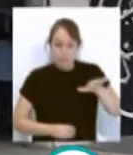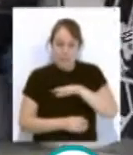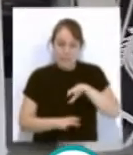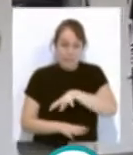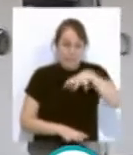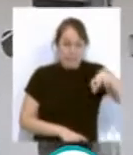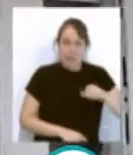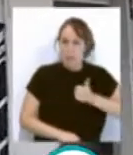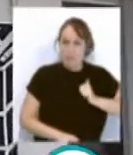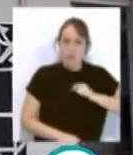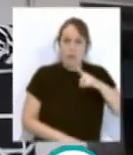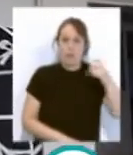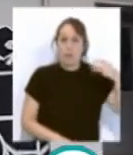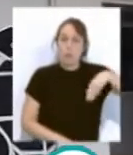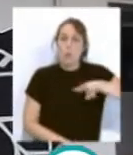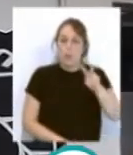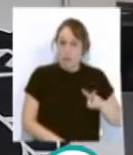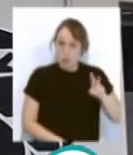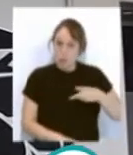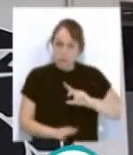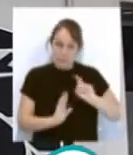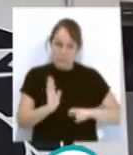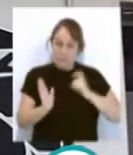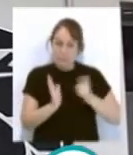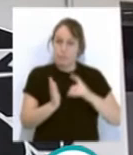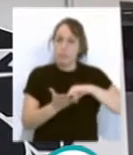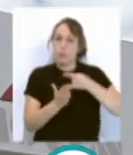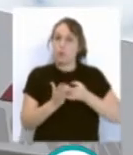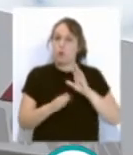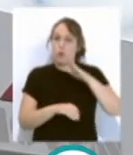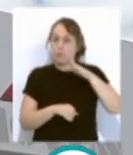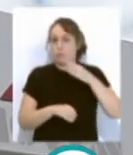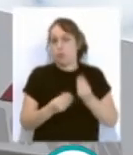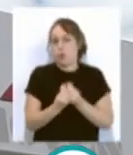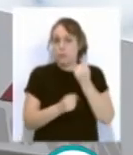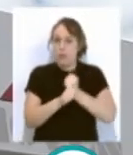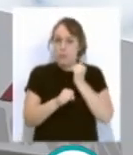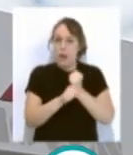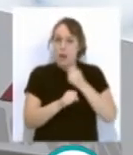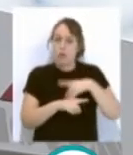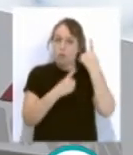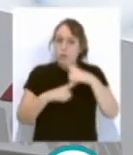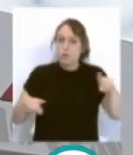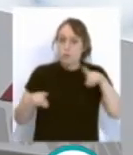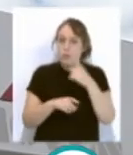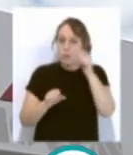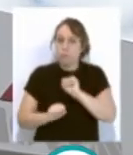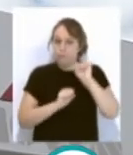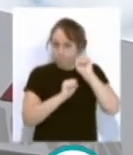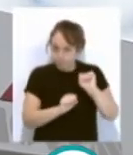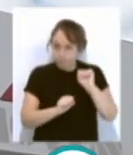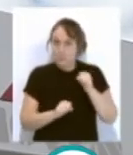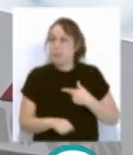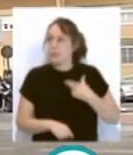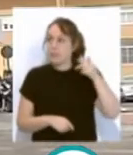contiguo de unos 100 metros cuadrados, se completó el proyecto con trabajos de insonorización, adaptación acústica y equipamiento. El